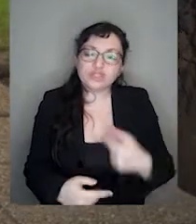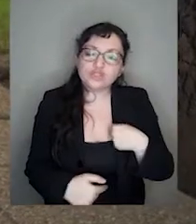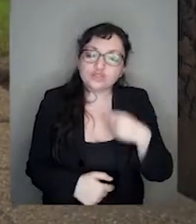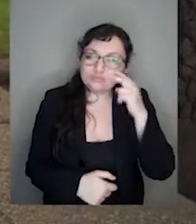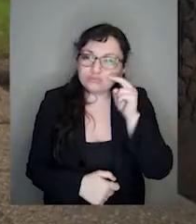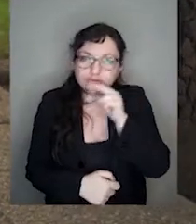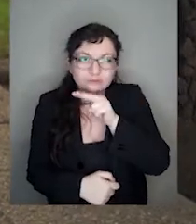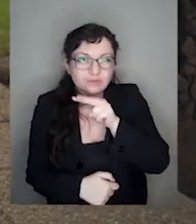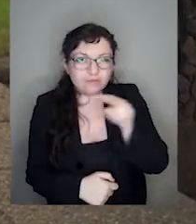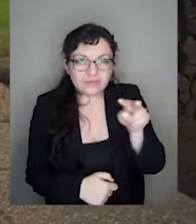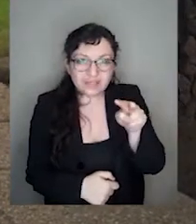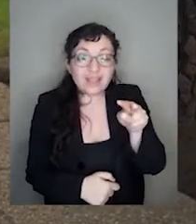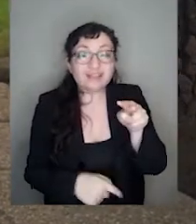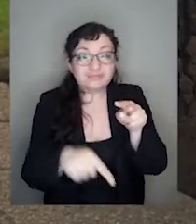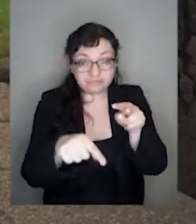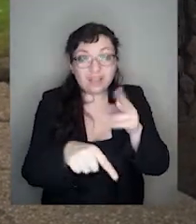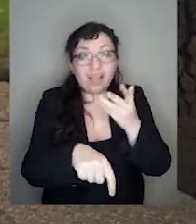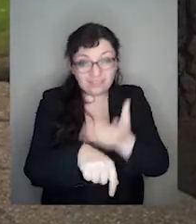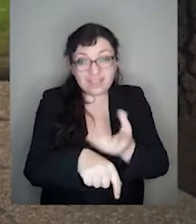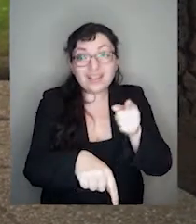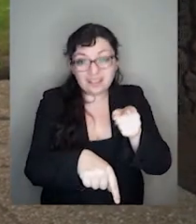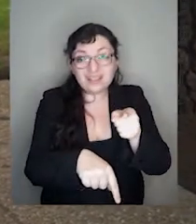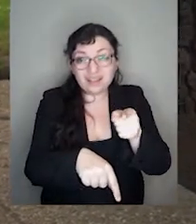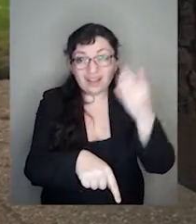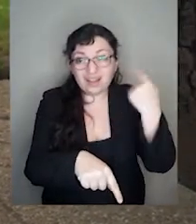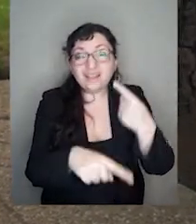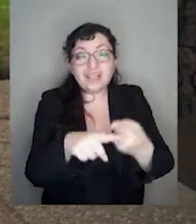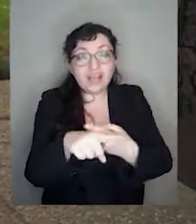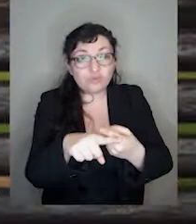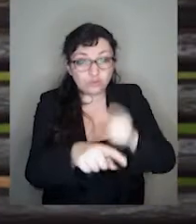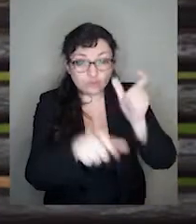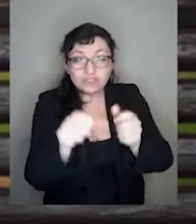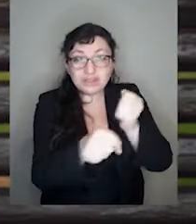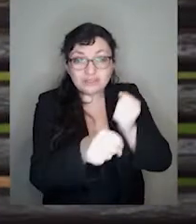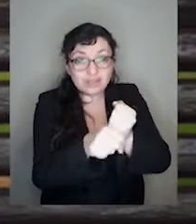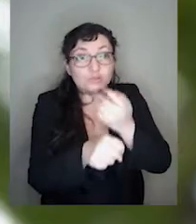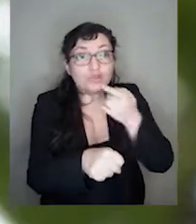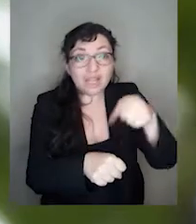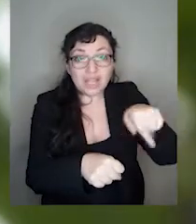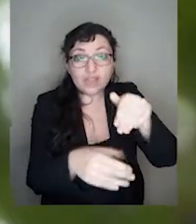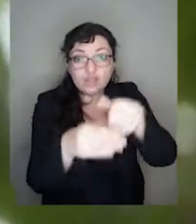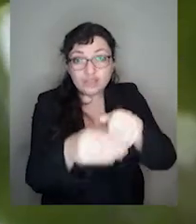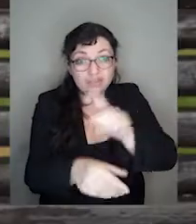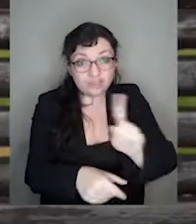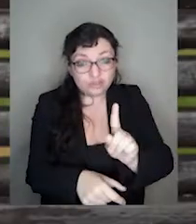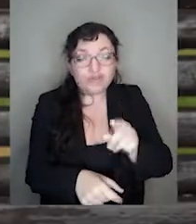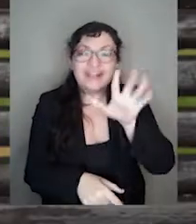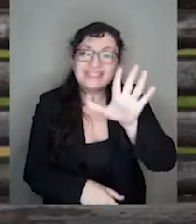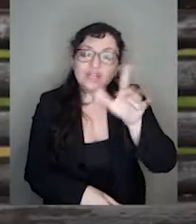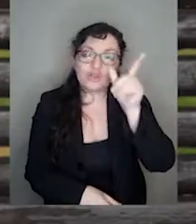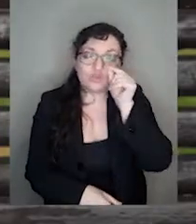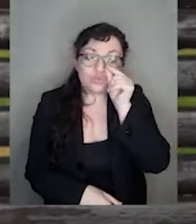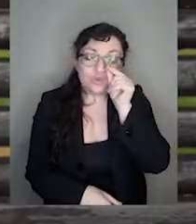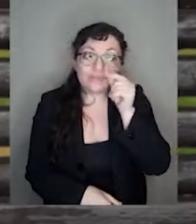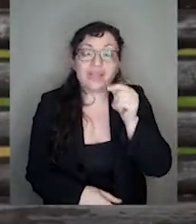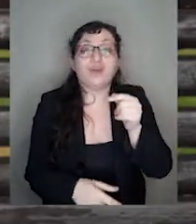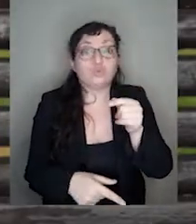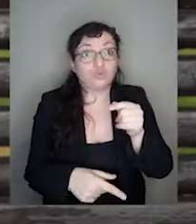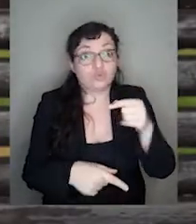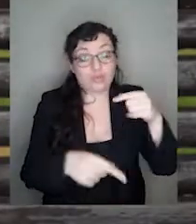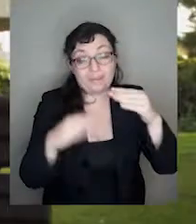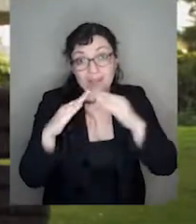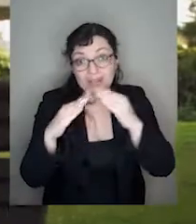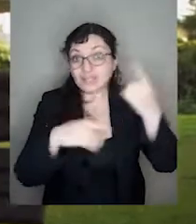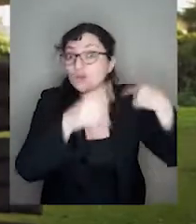tuve la oportunidad de ver cómo había abuso sobre trabajadores porque votaban por el no. Ese 5 de octubre fue como histórico en mi